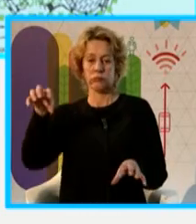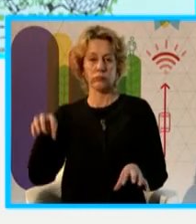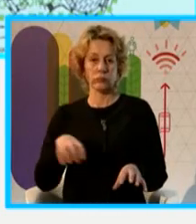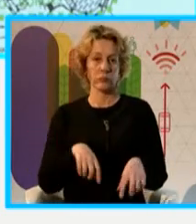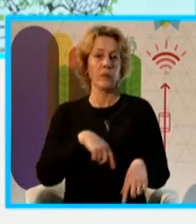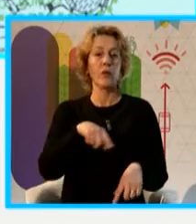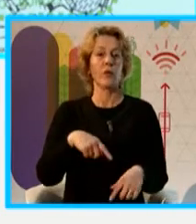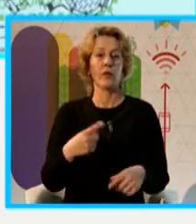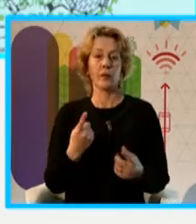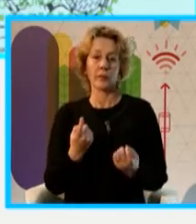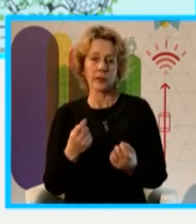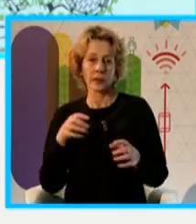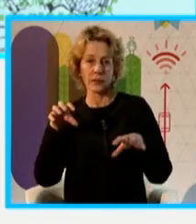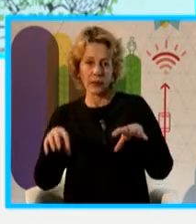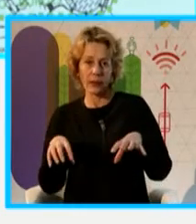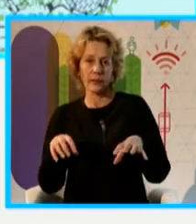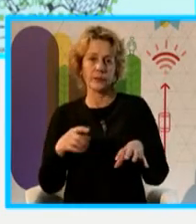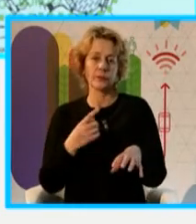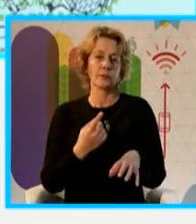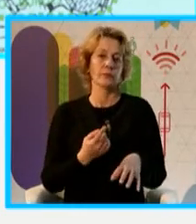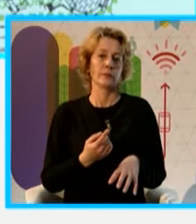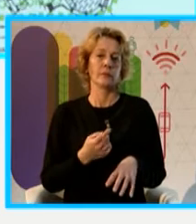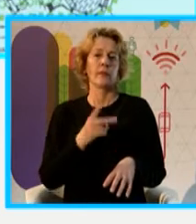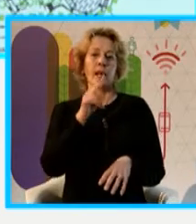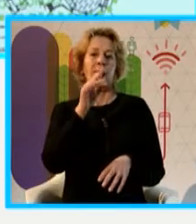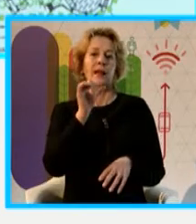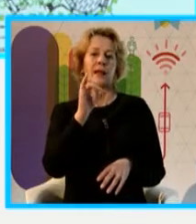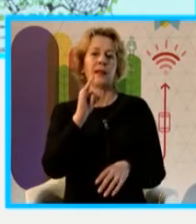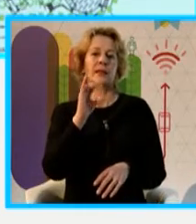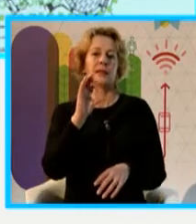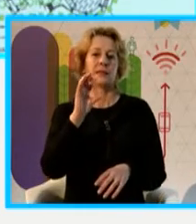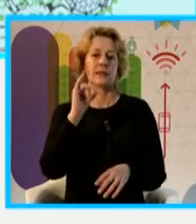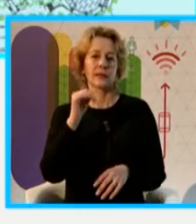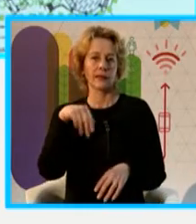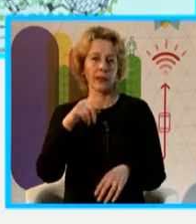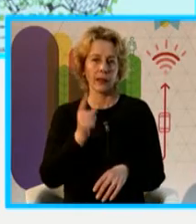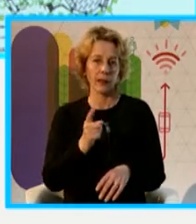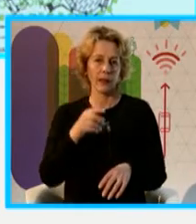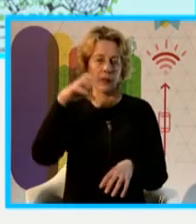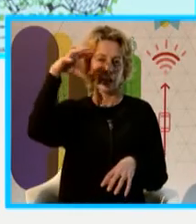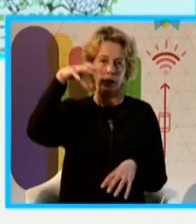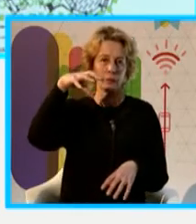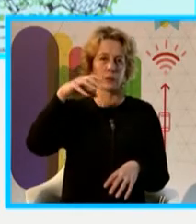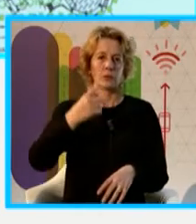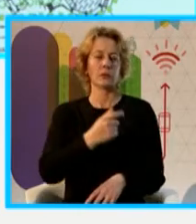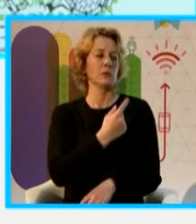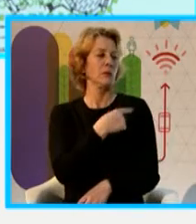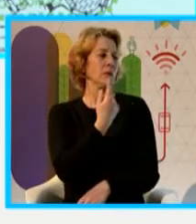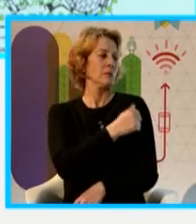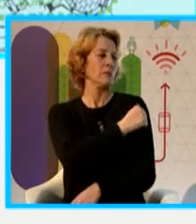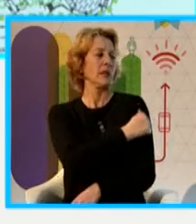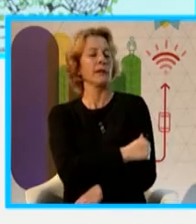tenemos el Rey Reisin en la parte inferior y estaría el río La Plata en la parte superior,